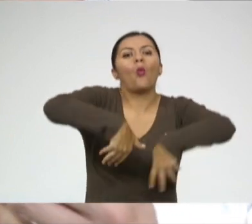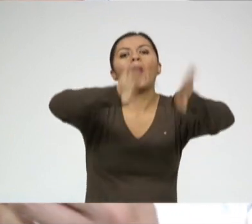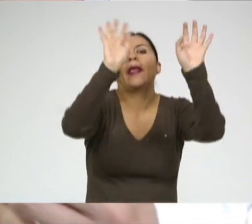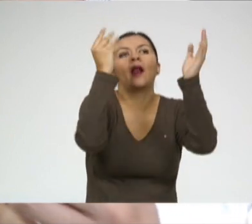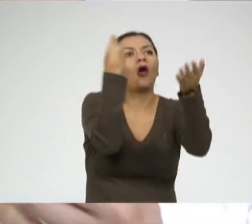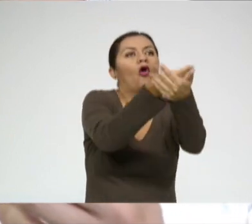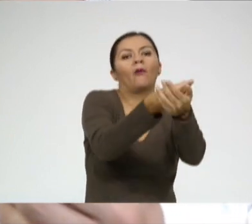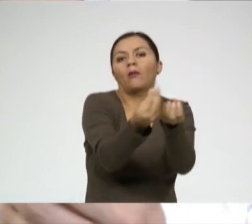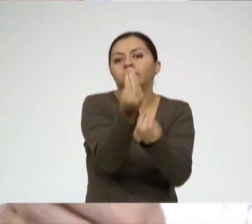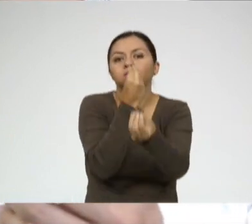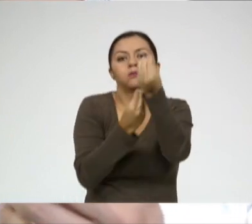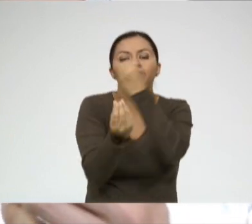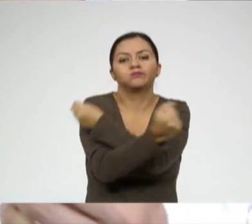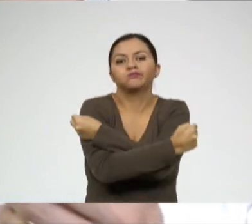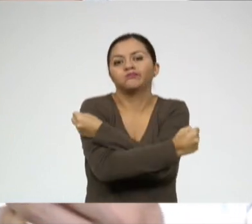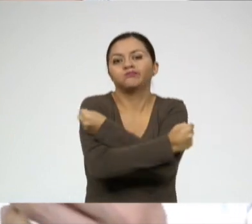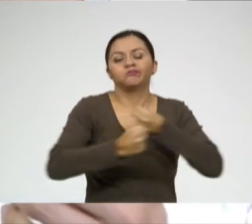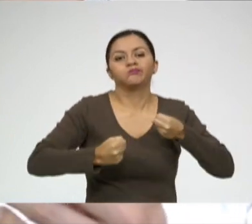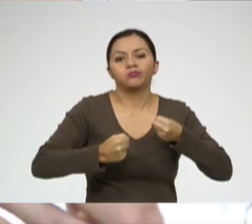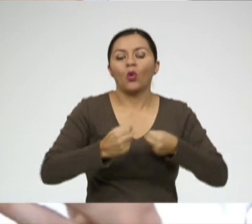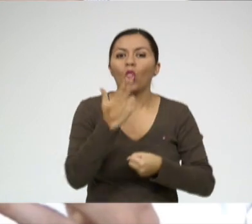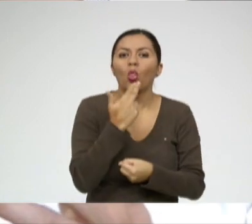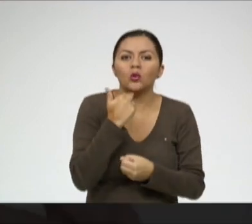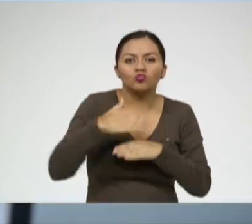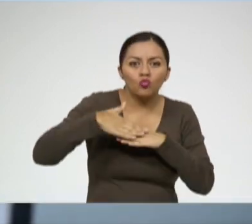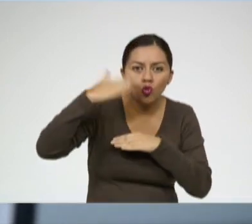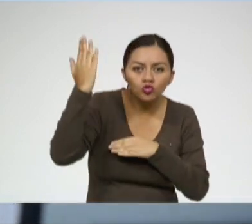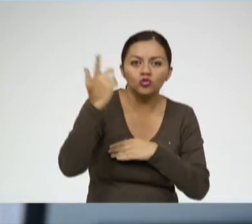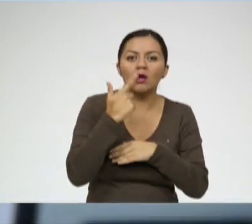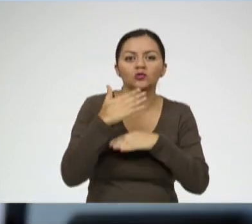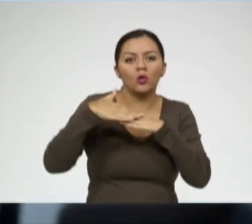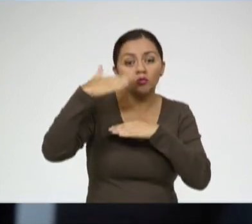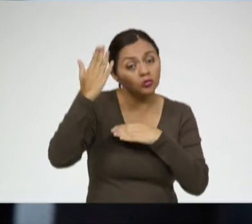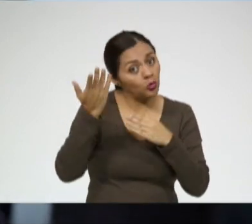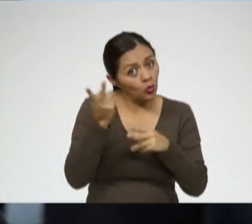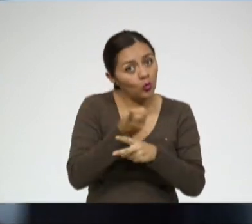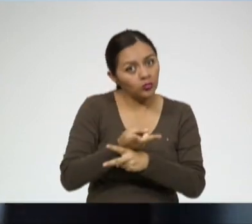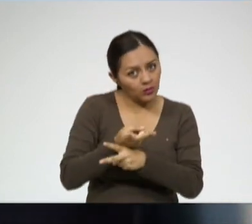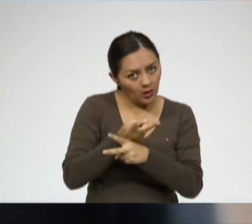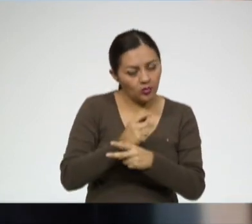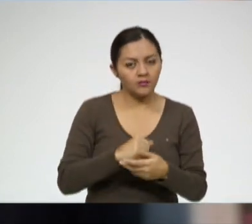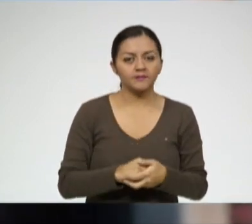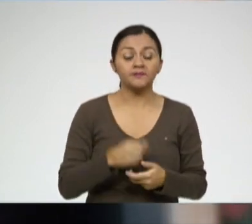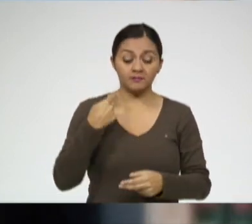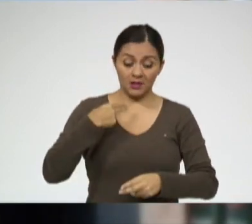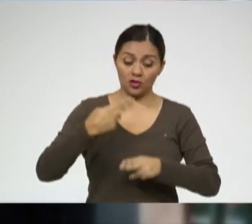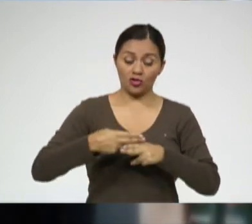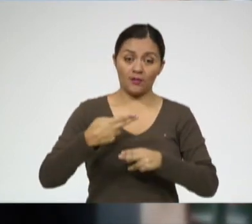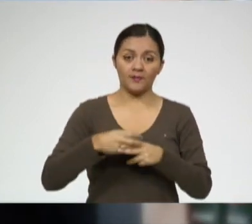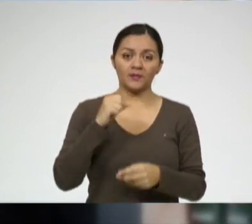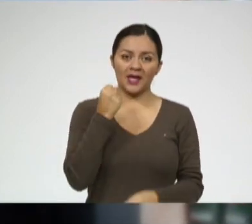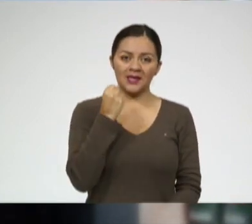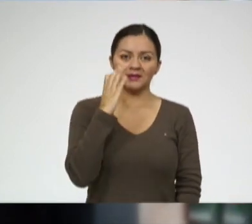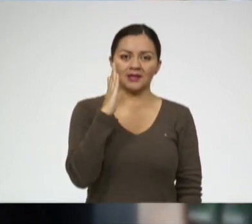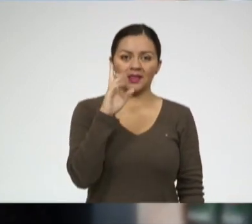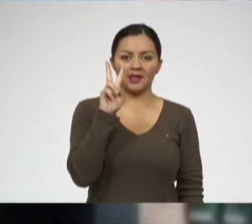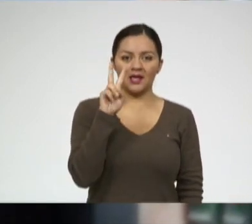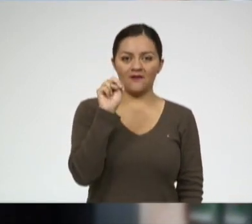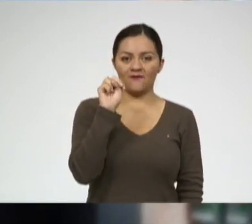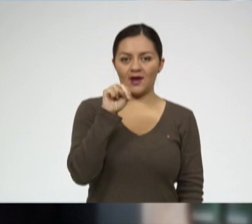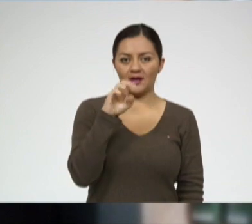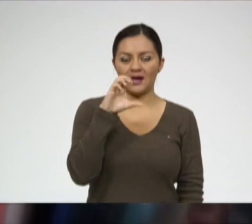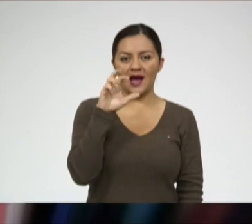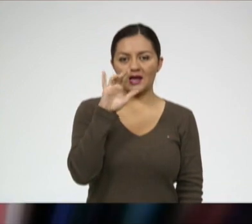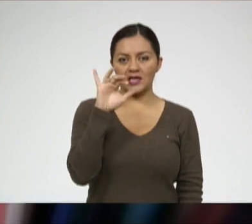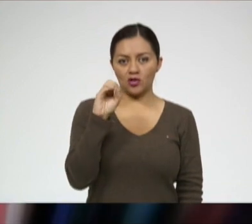alimentos con hidratos de carbono, dulces, golosinas. Mi nombre es Steven Carrillo y tengo 13 años.